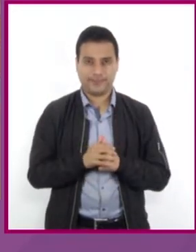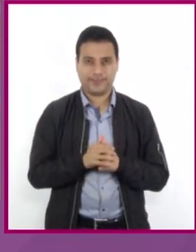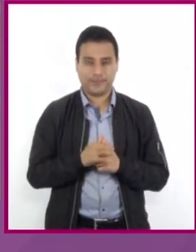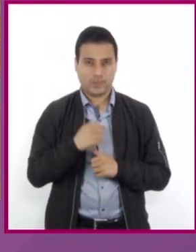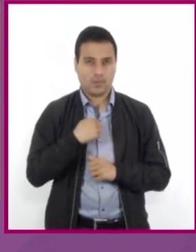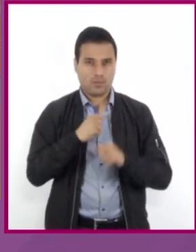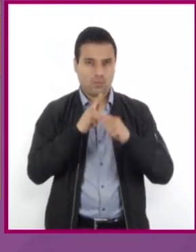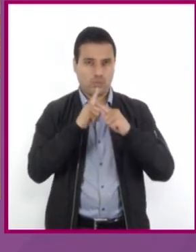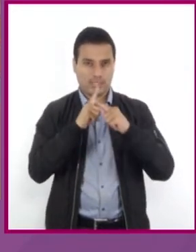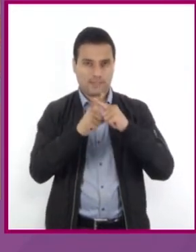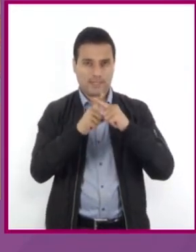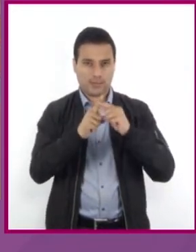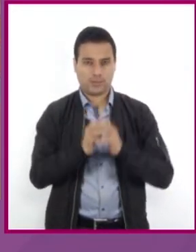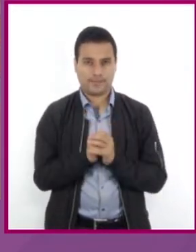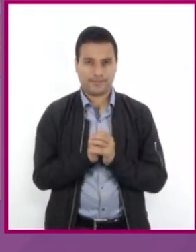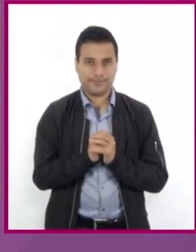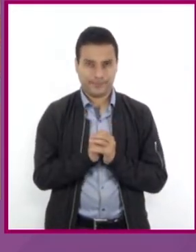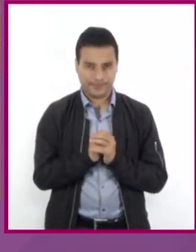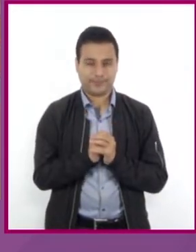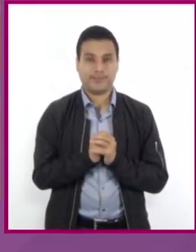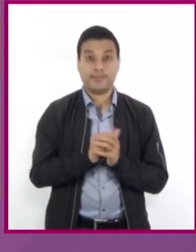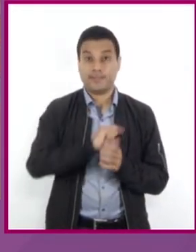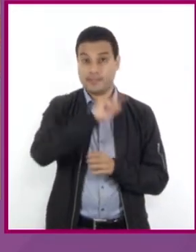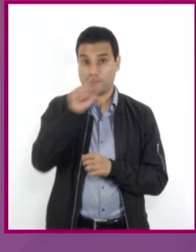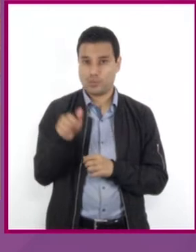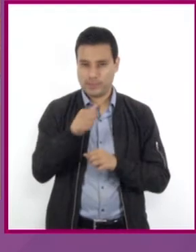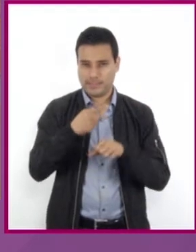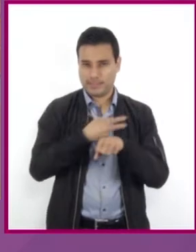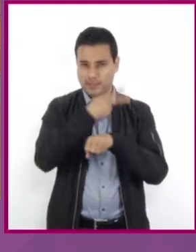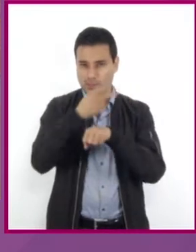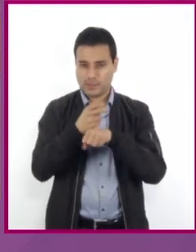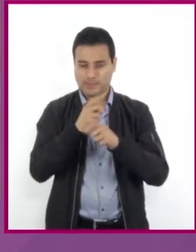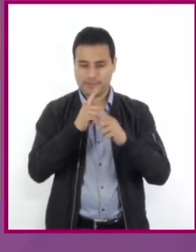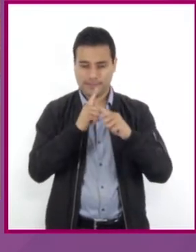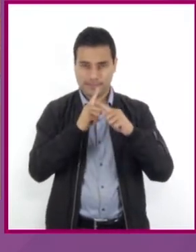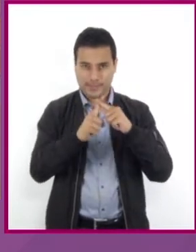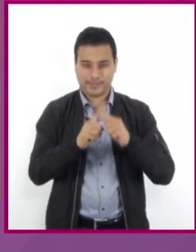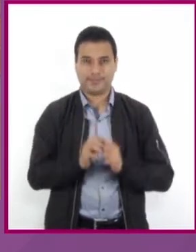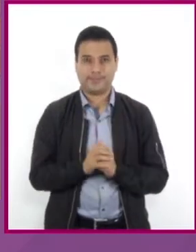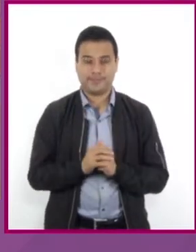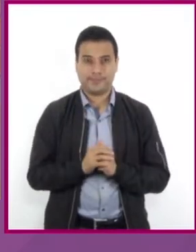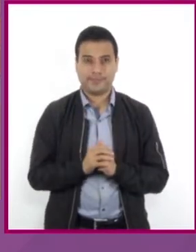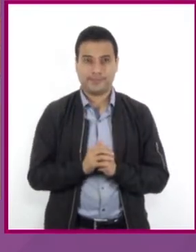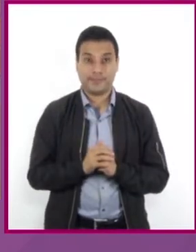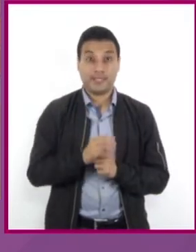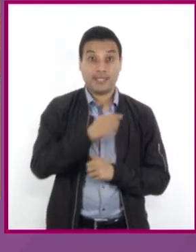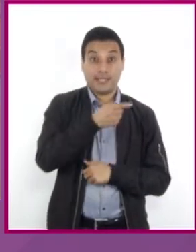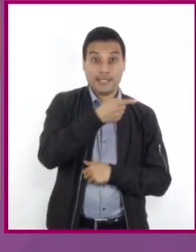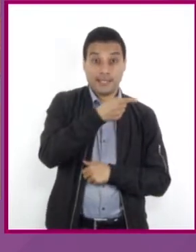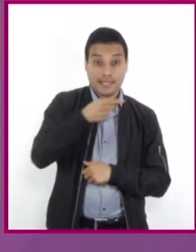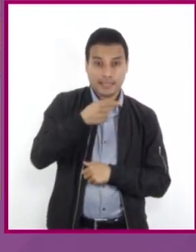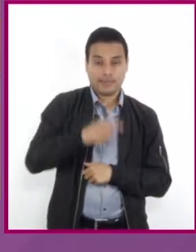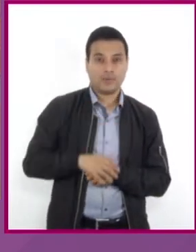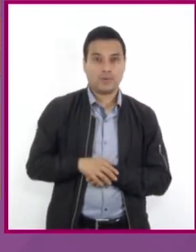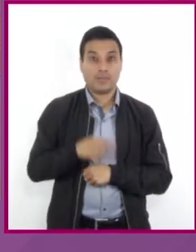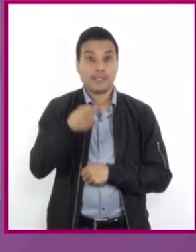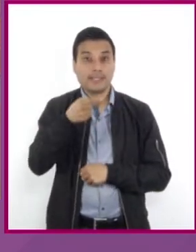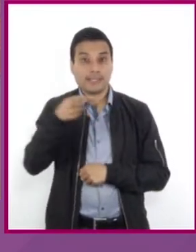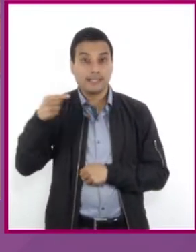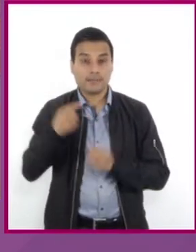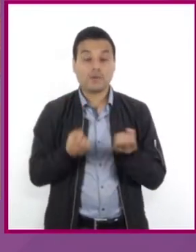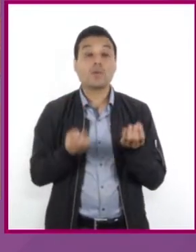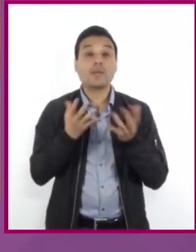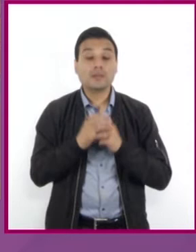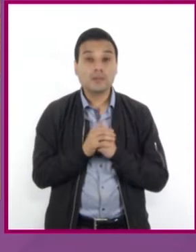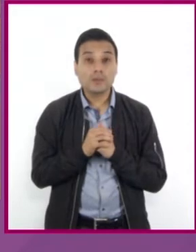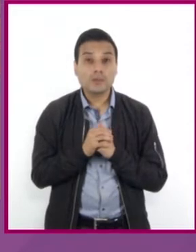multiplicación de la parte del segundo miembro de la igualdad. Empezamos con los signos. Negativo entre negativo es igual